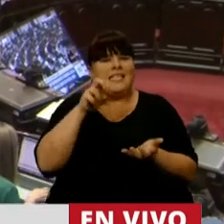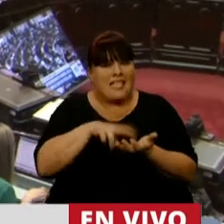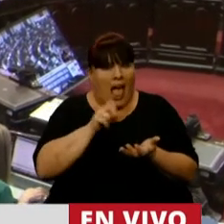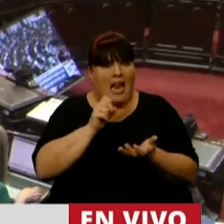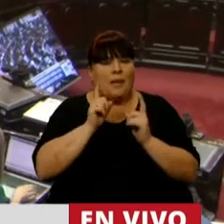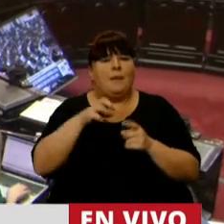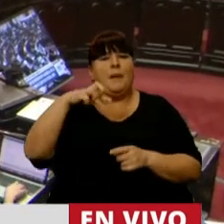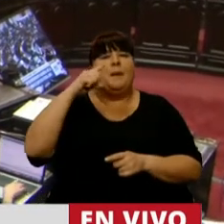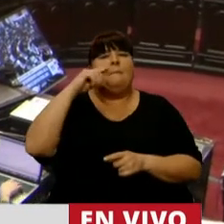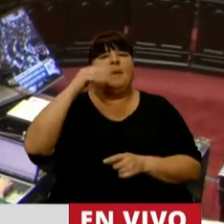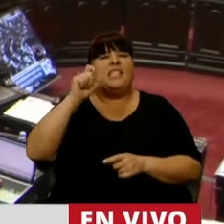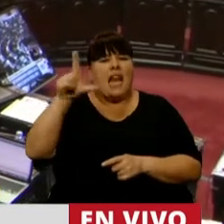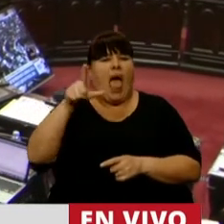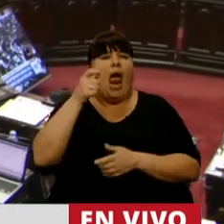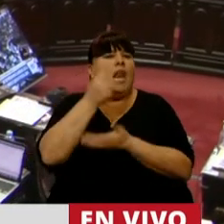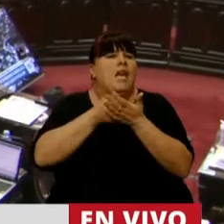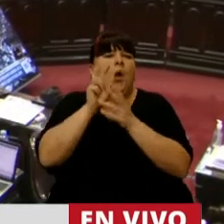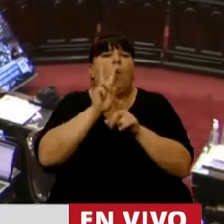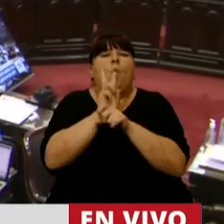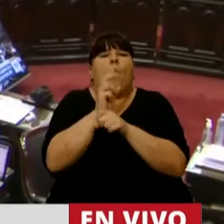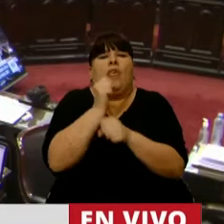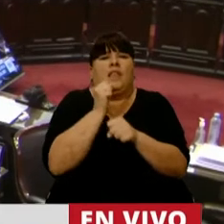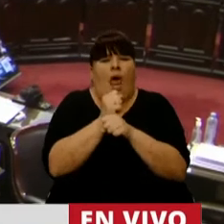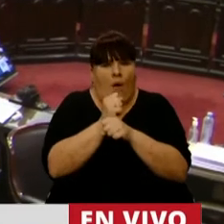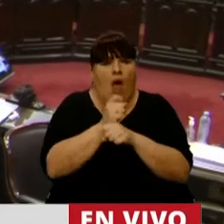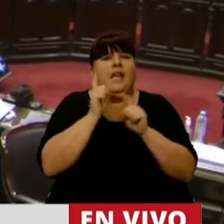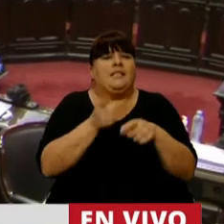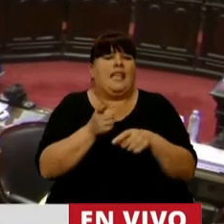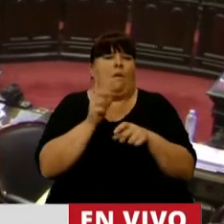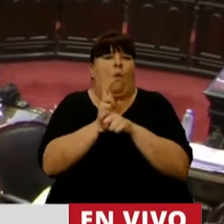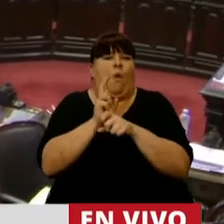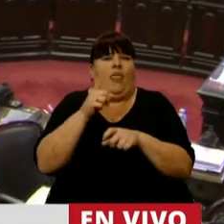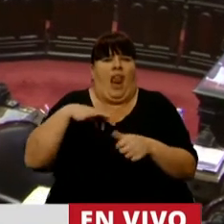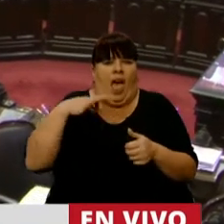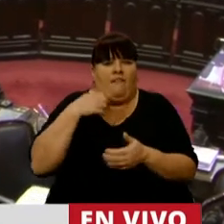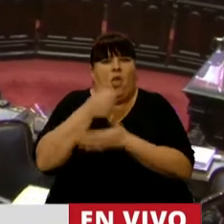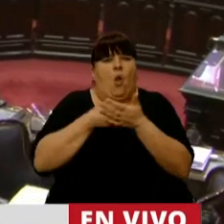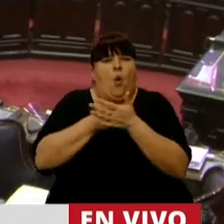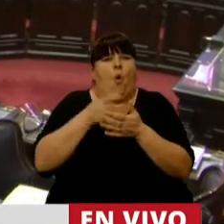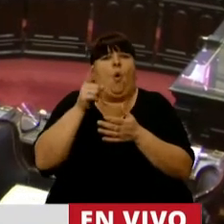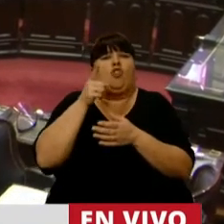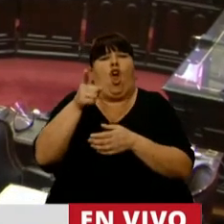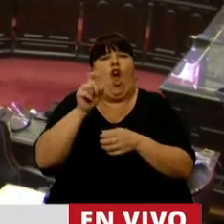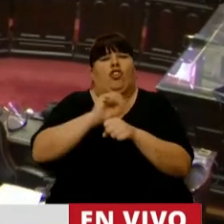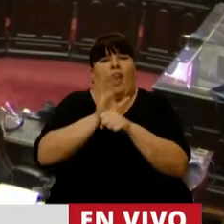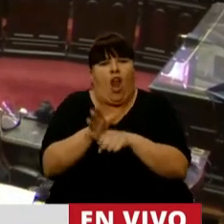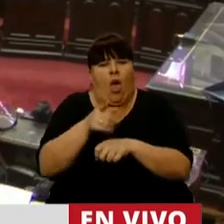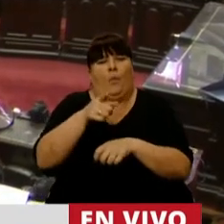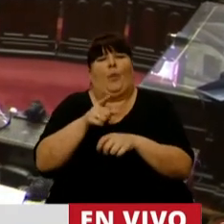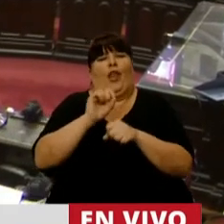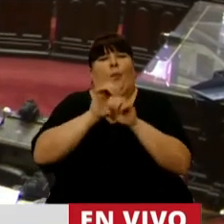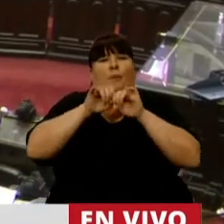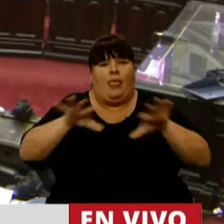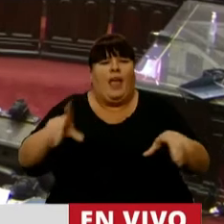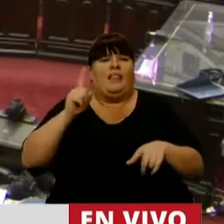precisamente en Pichanal, están defendiendo sus puestos de trabajo y están cuidando sus vidas, luchando contra el virus y la pandemia, y